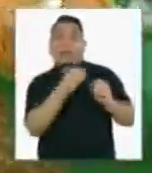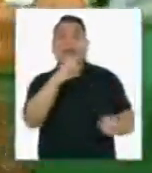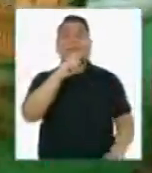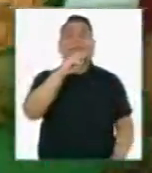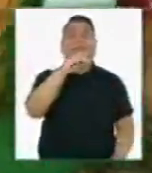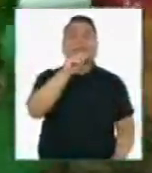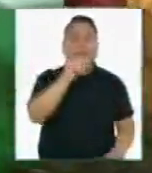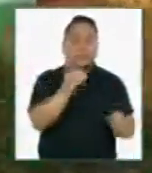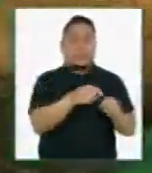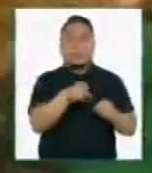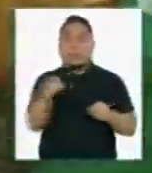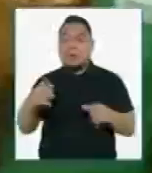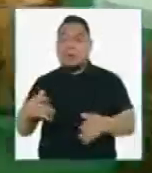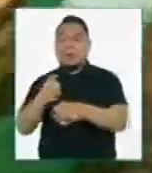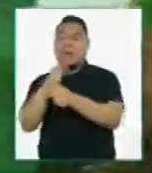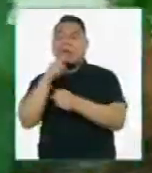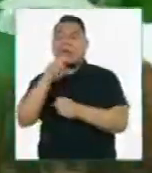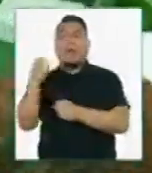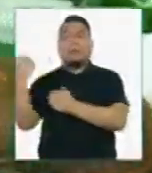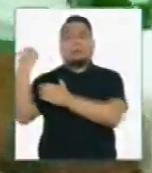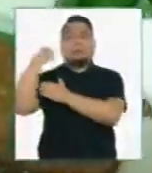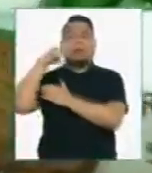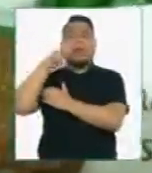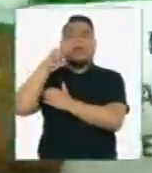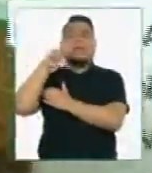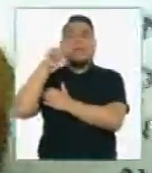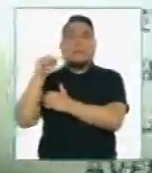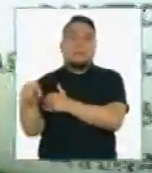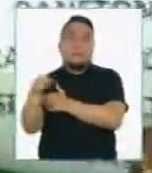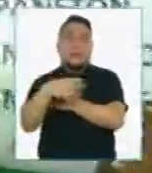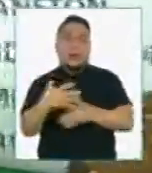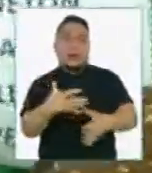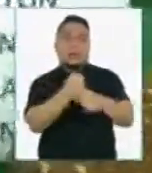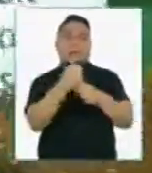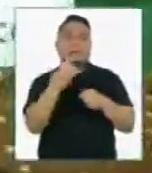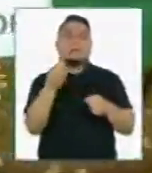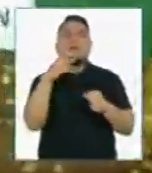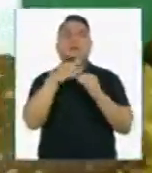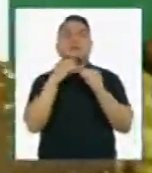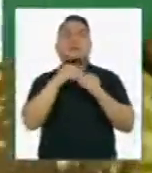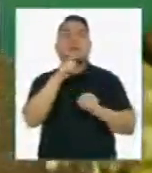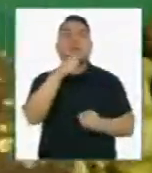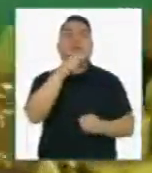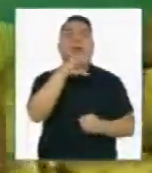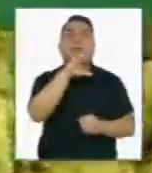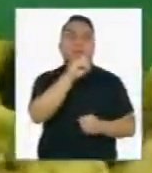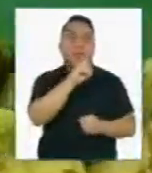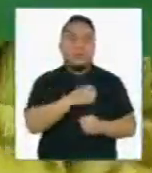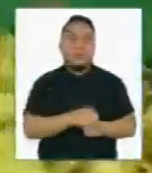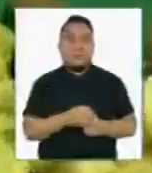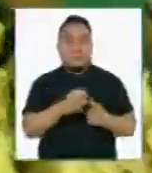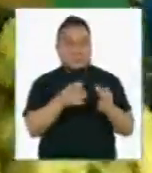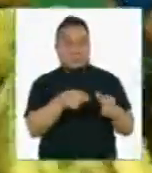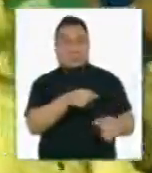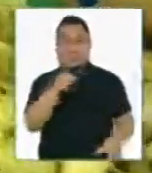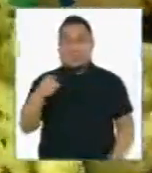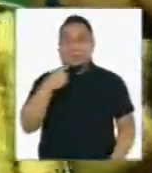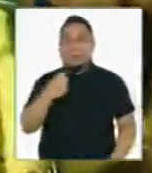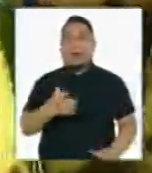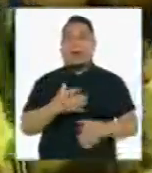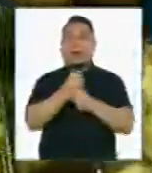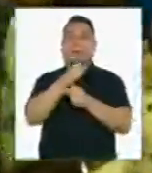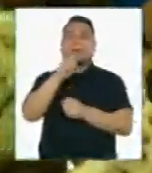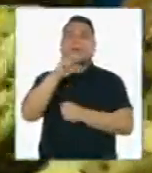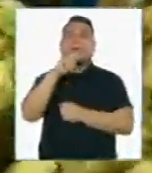Tenemos el panetón de avena, tenemos el panetón de aguaymanto, tenemos el panetón de arángano,